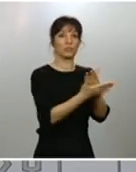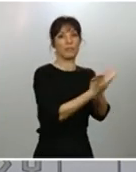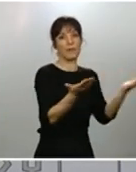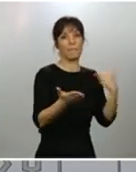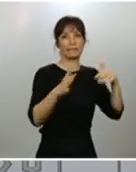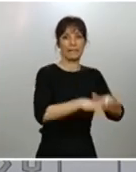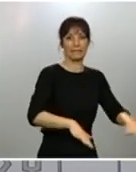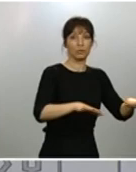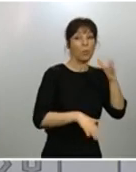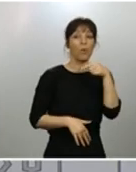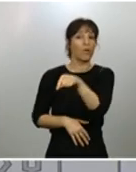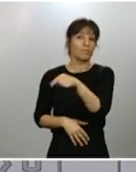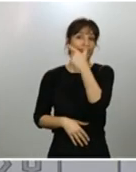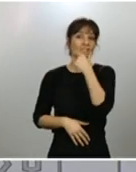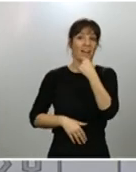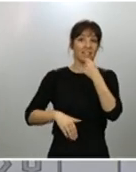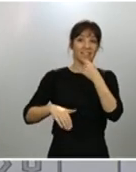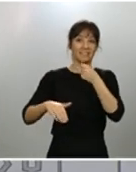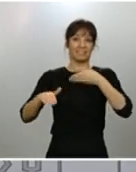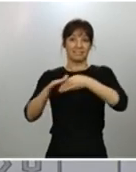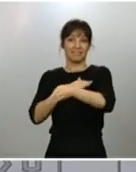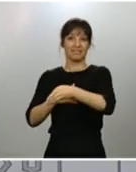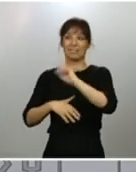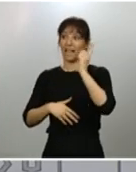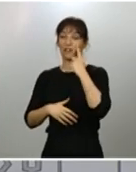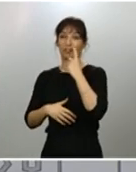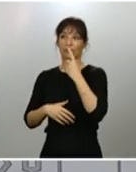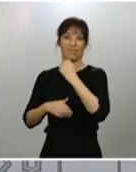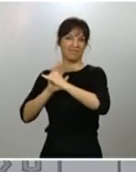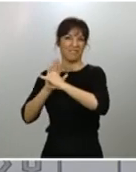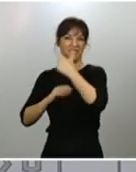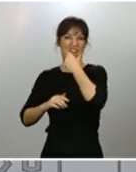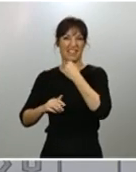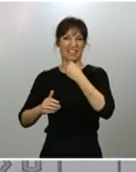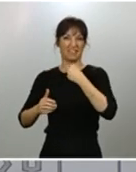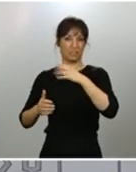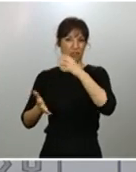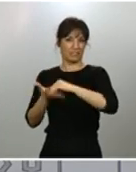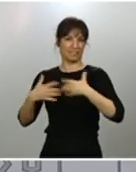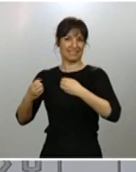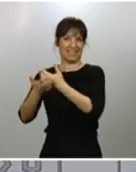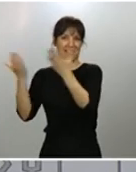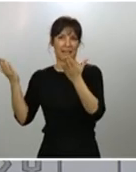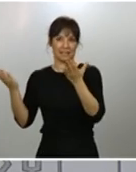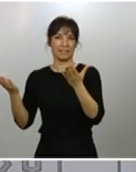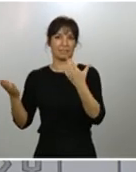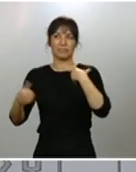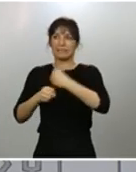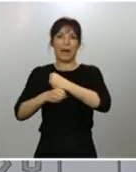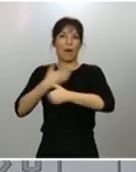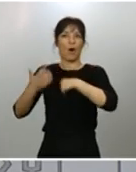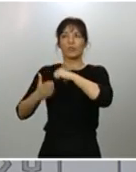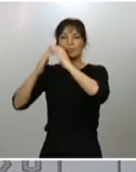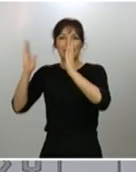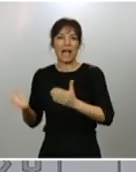acceso al sistema diagnóstico más fácil y más rápido que la población general. Están en su centro de trabajo y les resulta